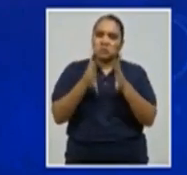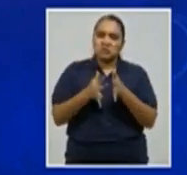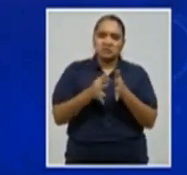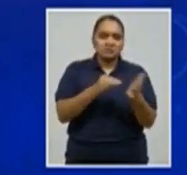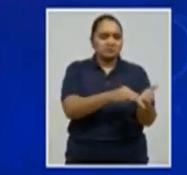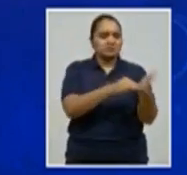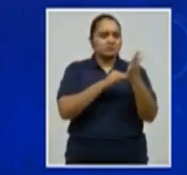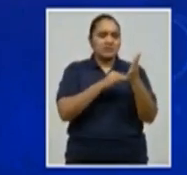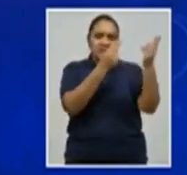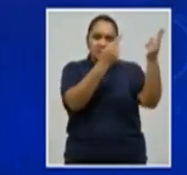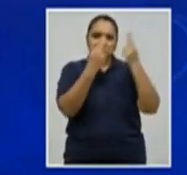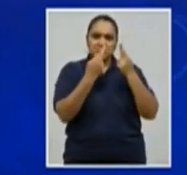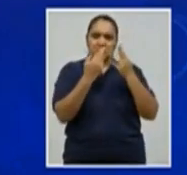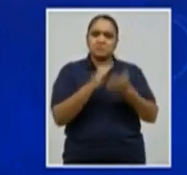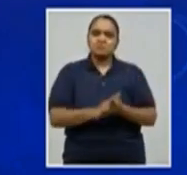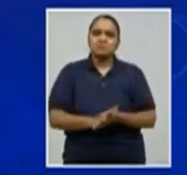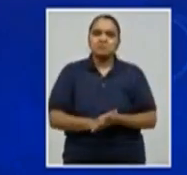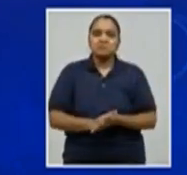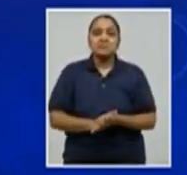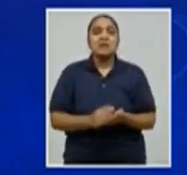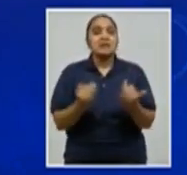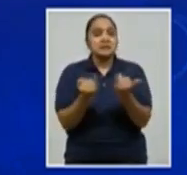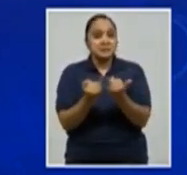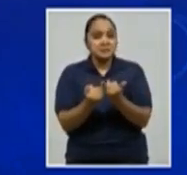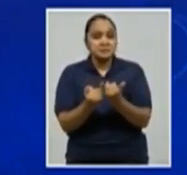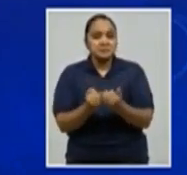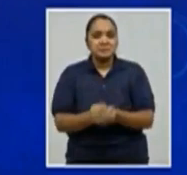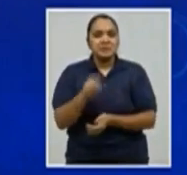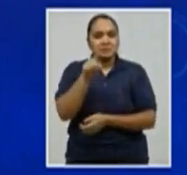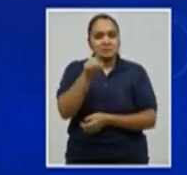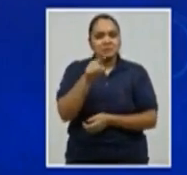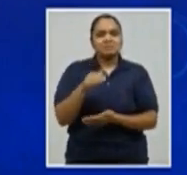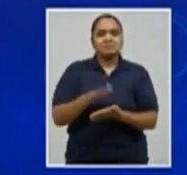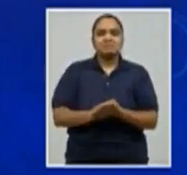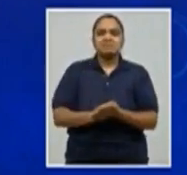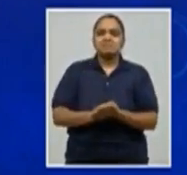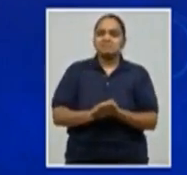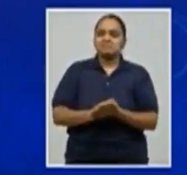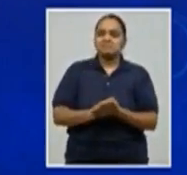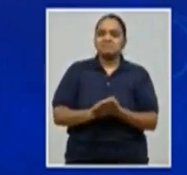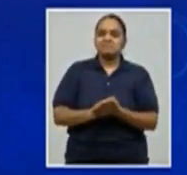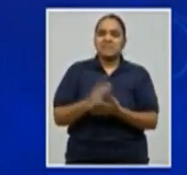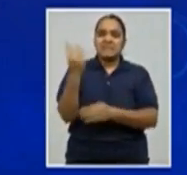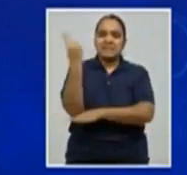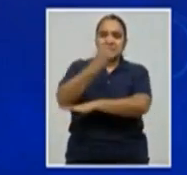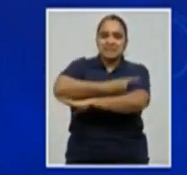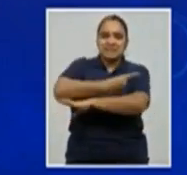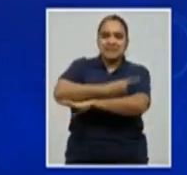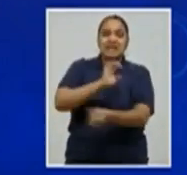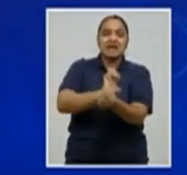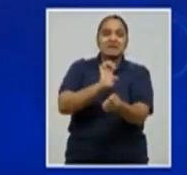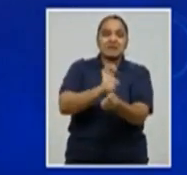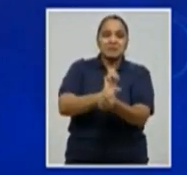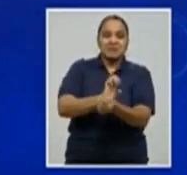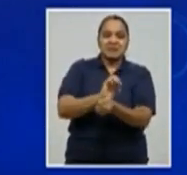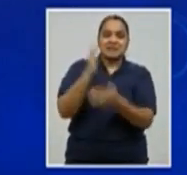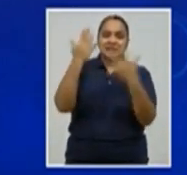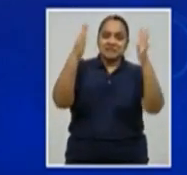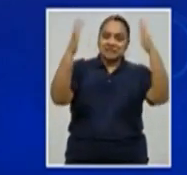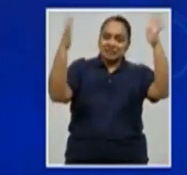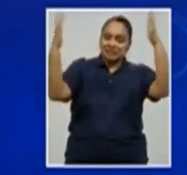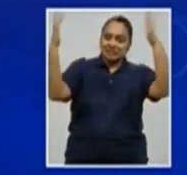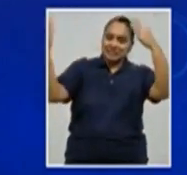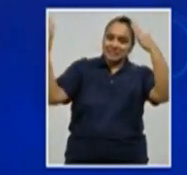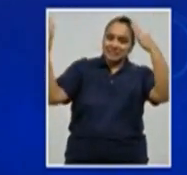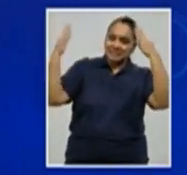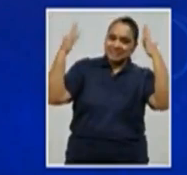merecemos eso. Además, ya para terminar, nuestro reconocimiento en el Día de la Enfermera. A todas estas